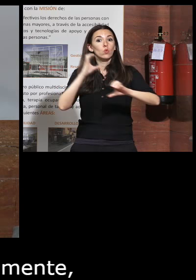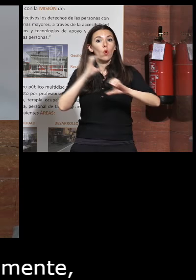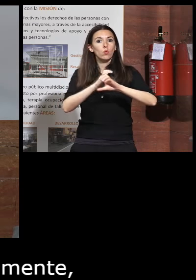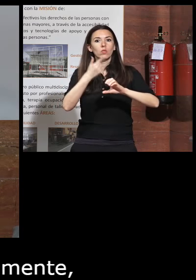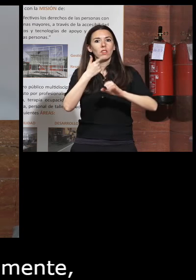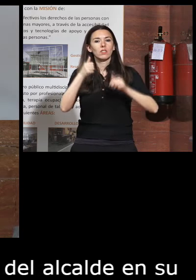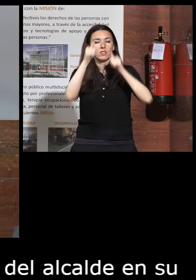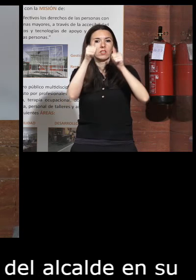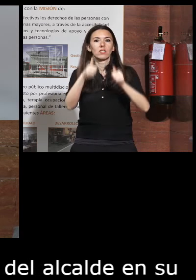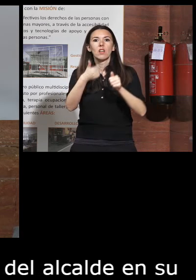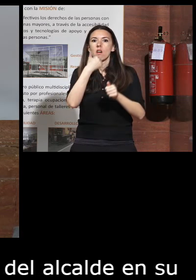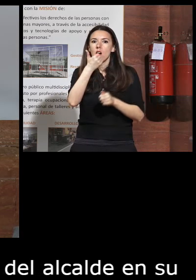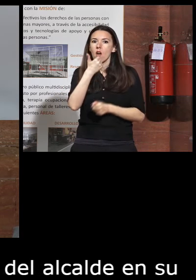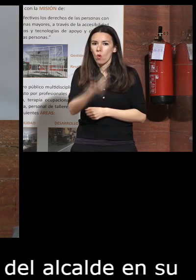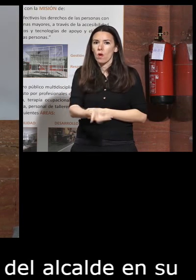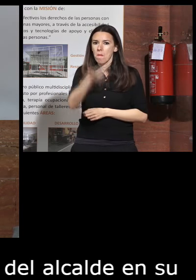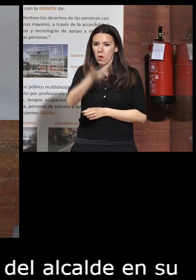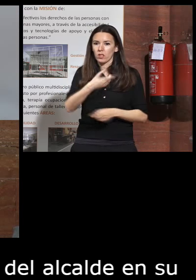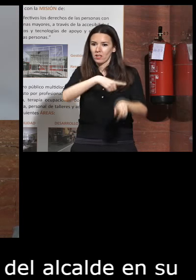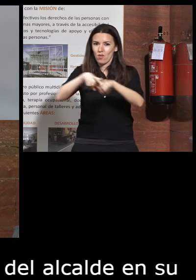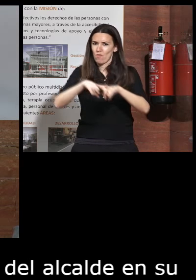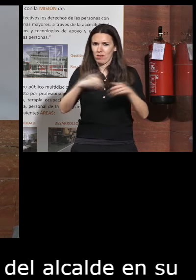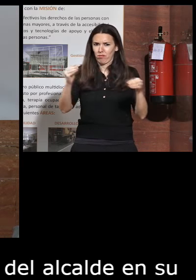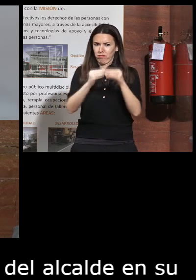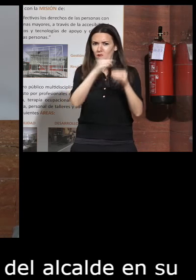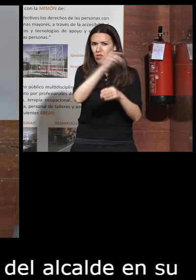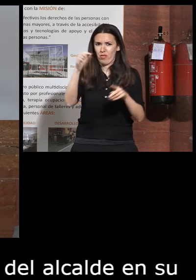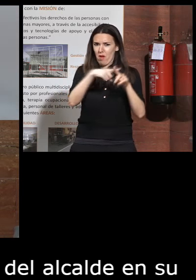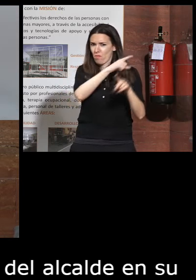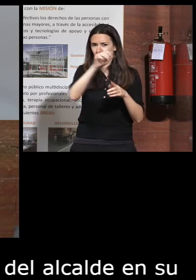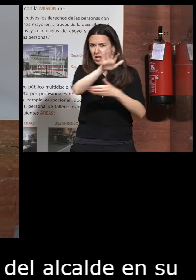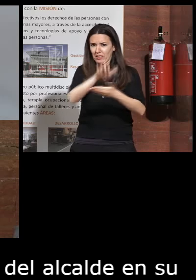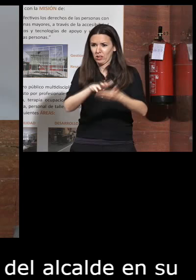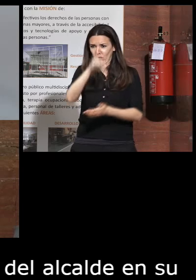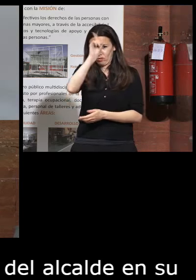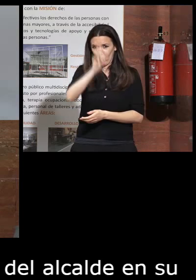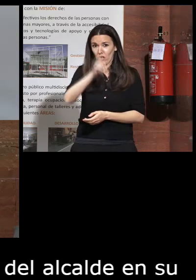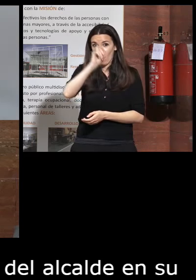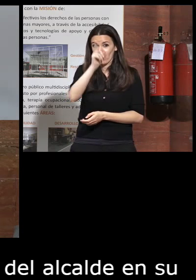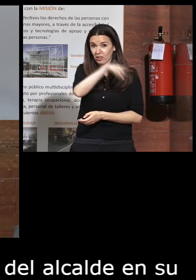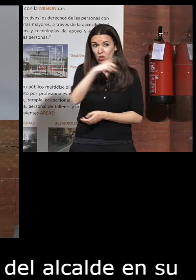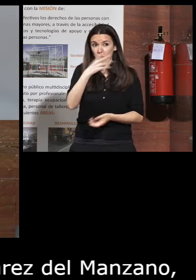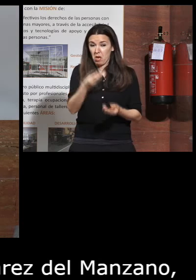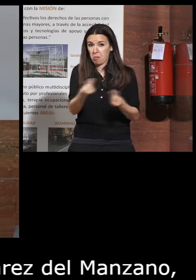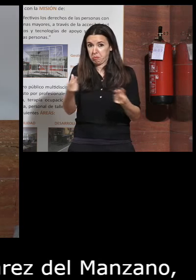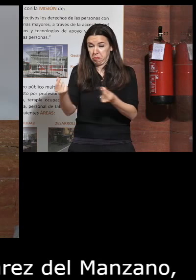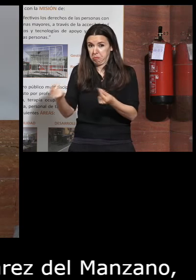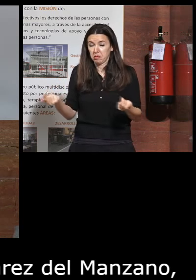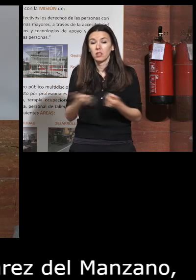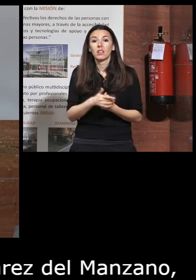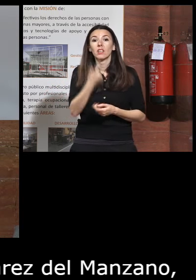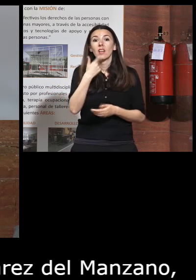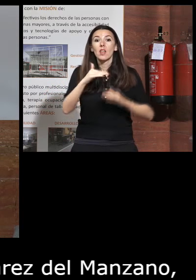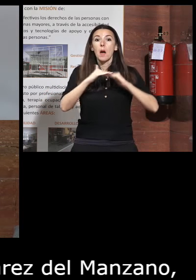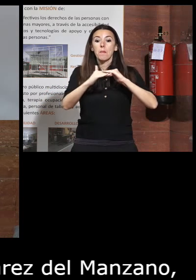ponía algo que es muy importante y que compartimos al 100% en el techo no sé si os acordaréis porque ya de esto no queda en ningún autobús ponía